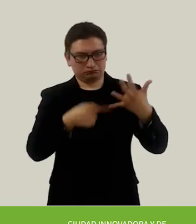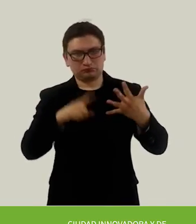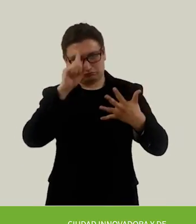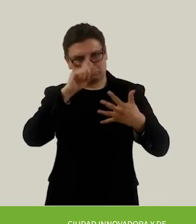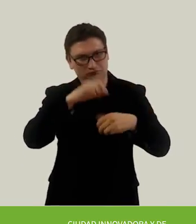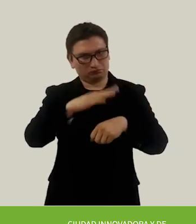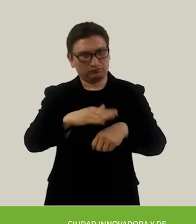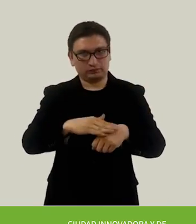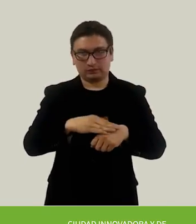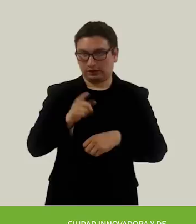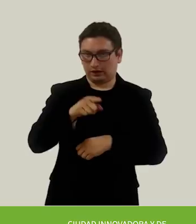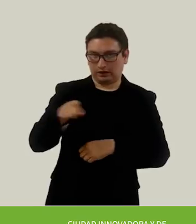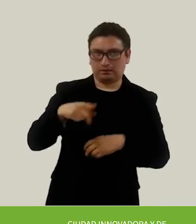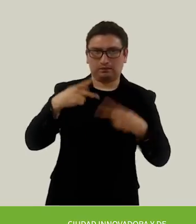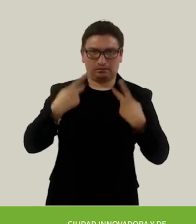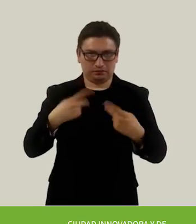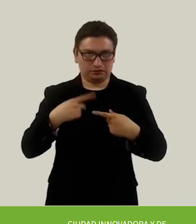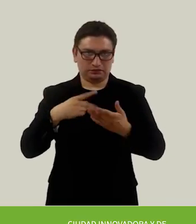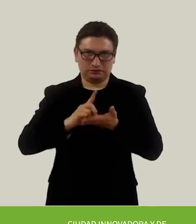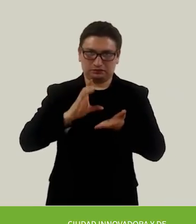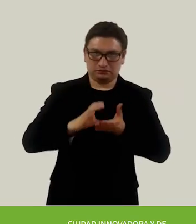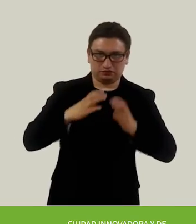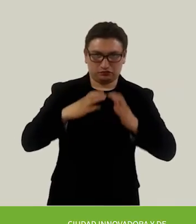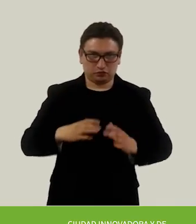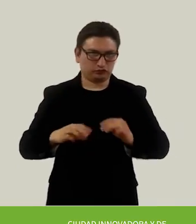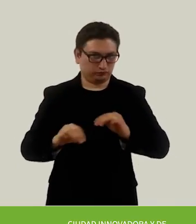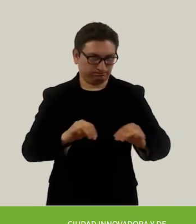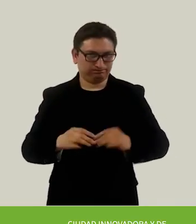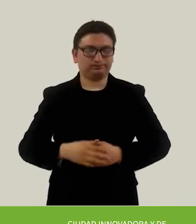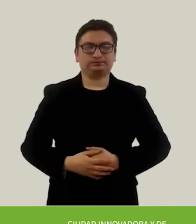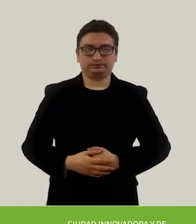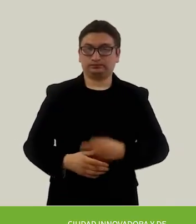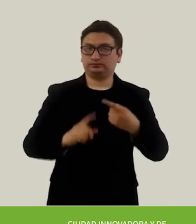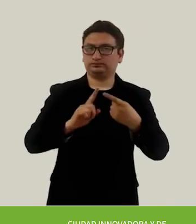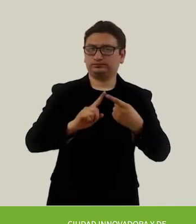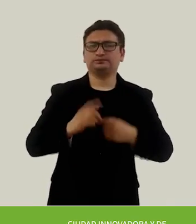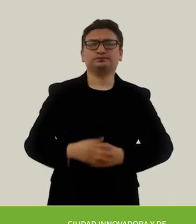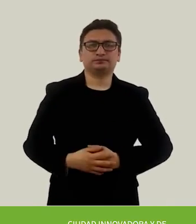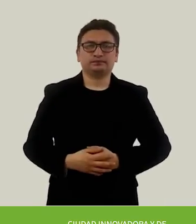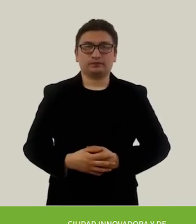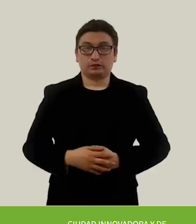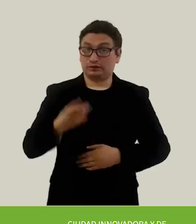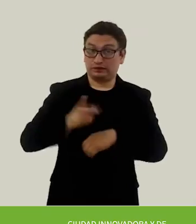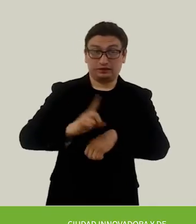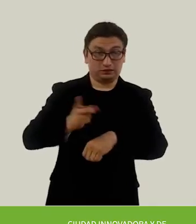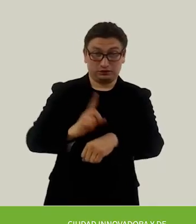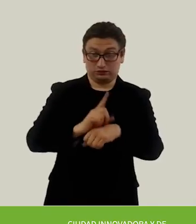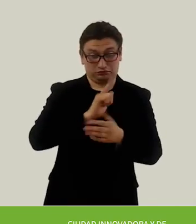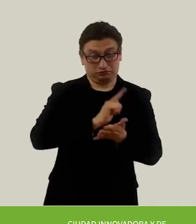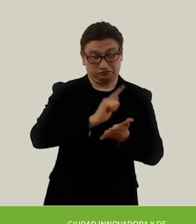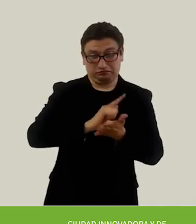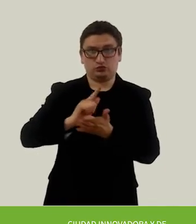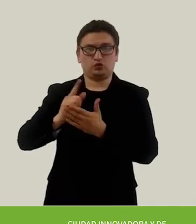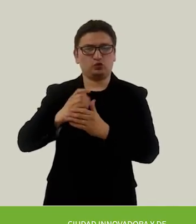proponen seguir las siguientes recomendaciones para personas con discapacidad física o motriz. 1. Limpiar a